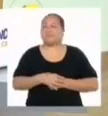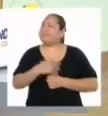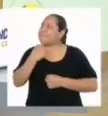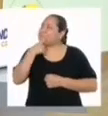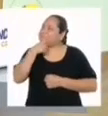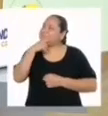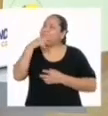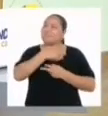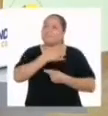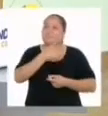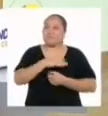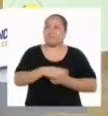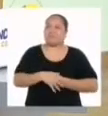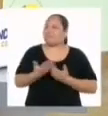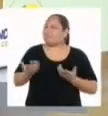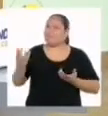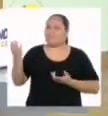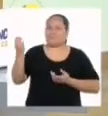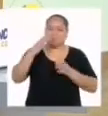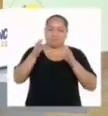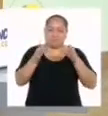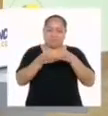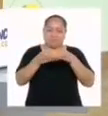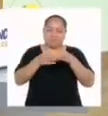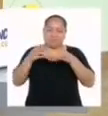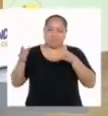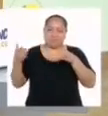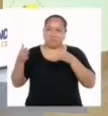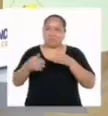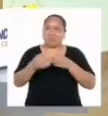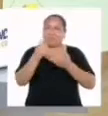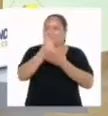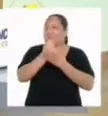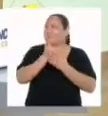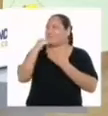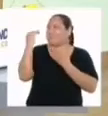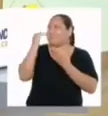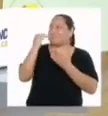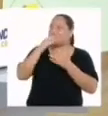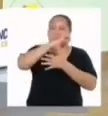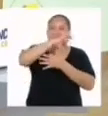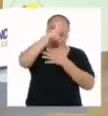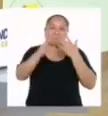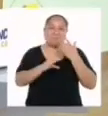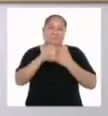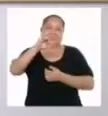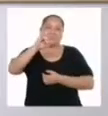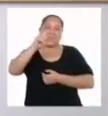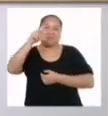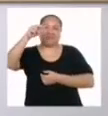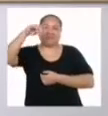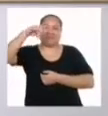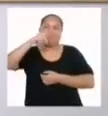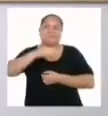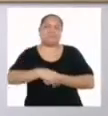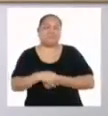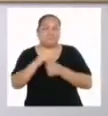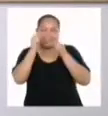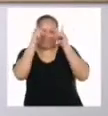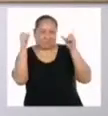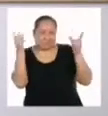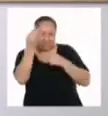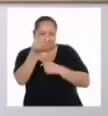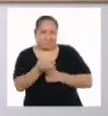¡Qué interesante! ¿Quién diría que una lata de atún me ayudaría para estudiar las propiedades de un cilindro? Llama la